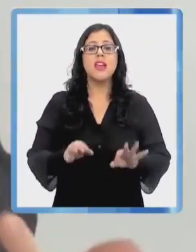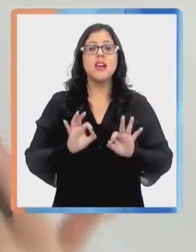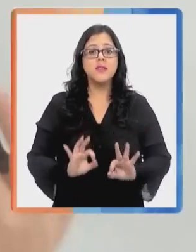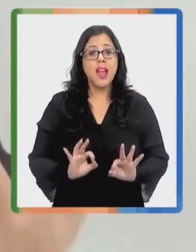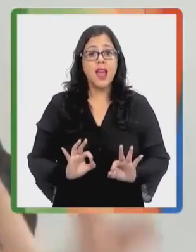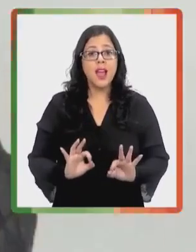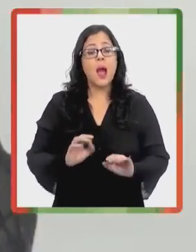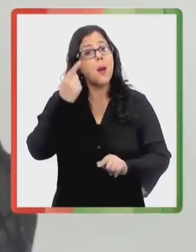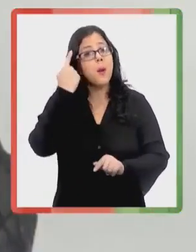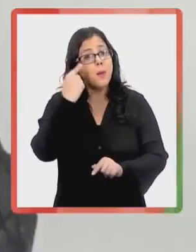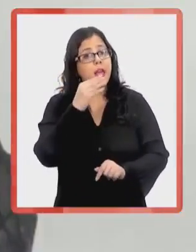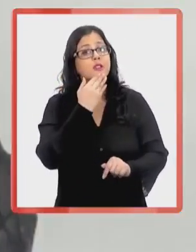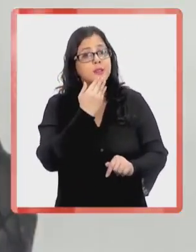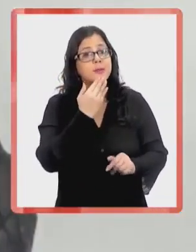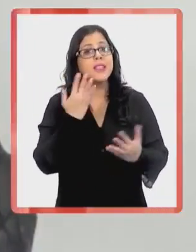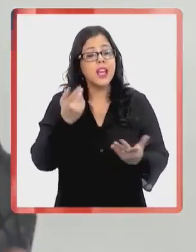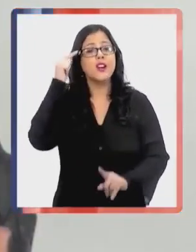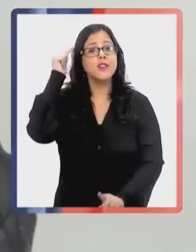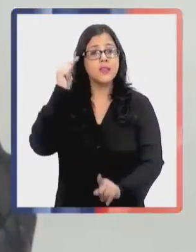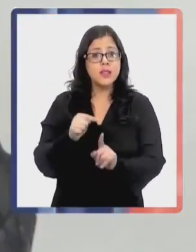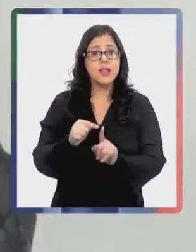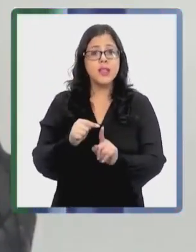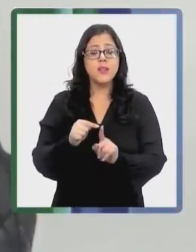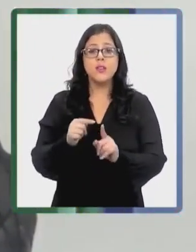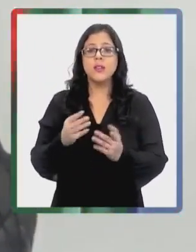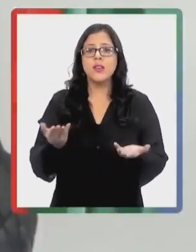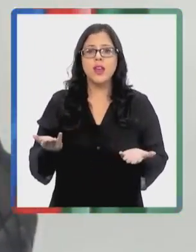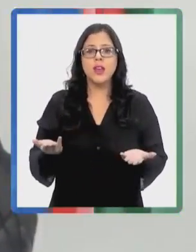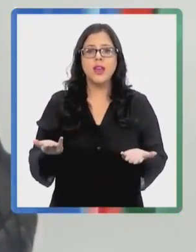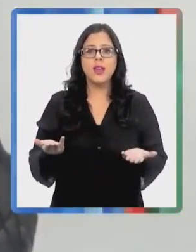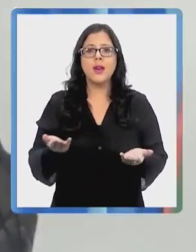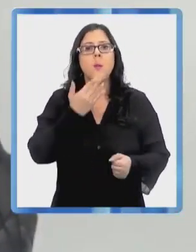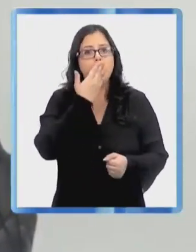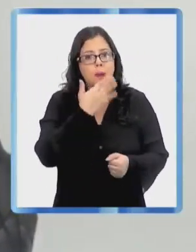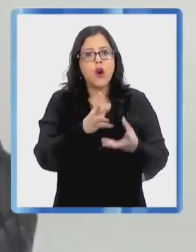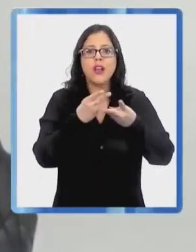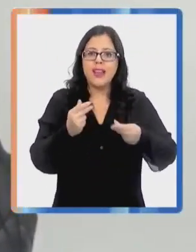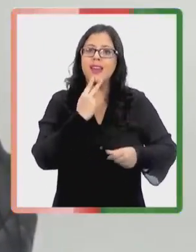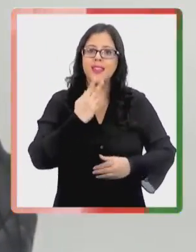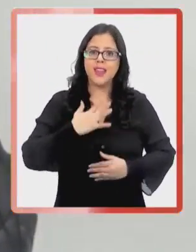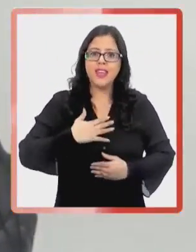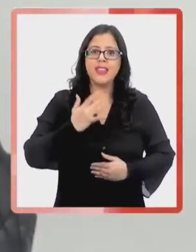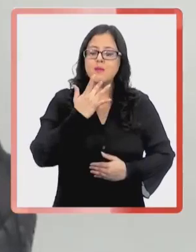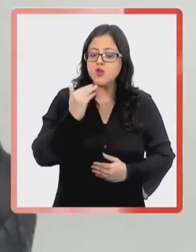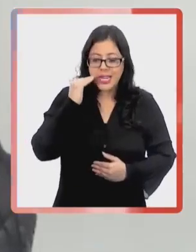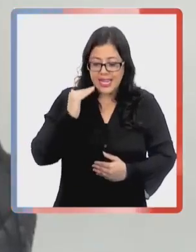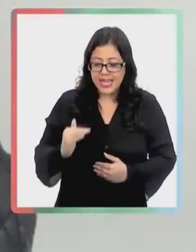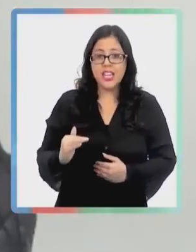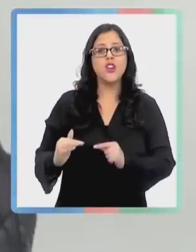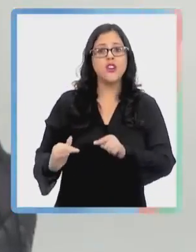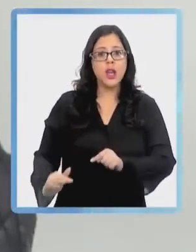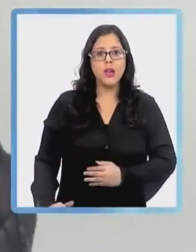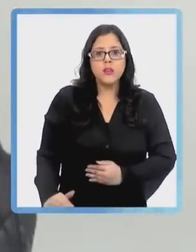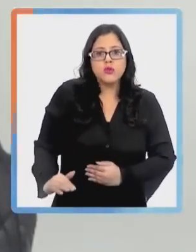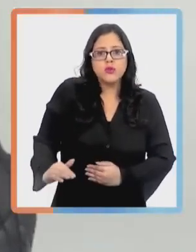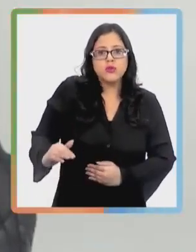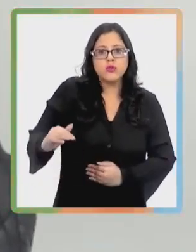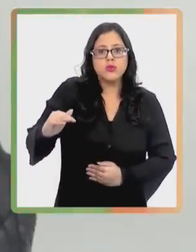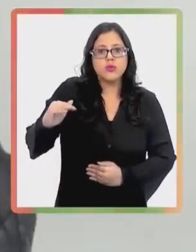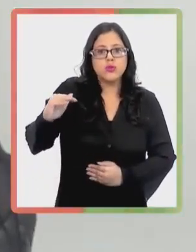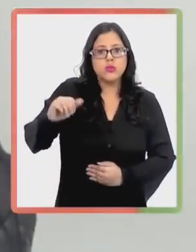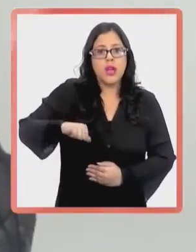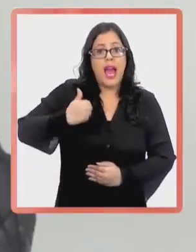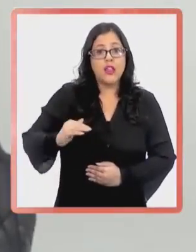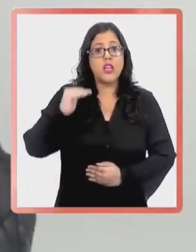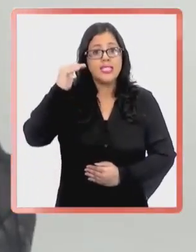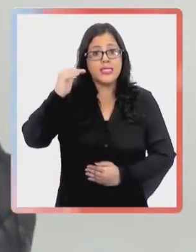eficiente, eficaz, pero además con el propósito final que es como mejorar la calidad de vida? Porque ese niño se va a convertir en